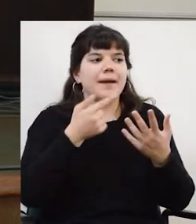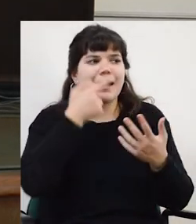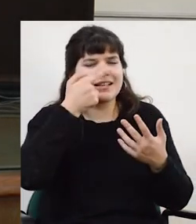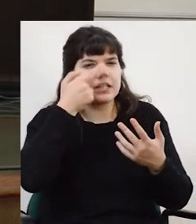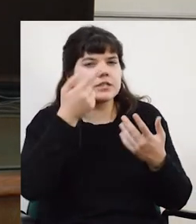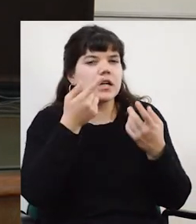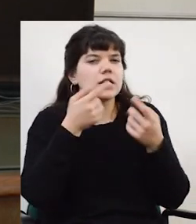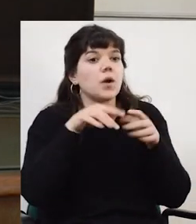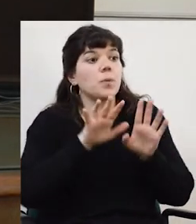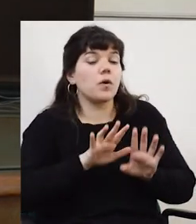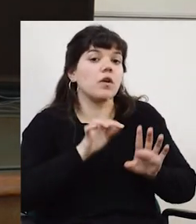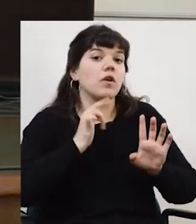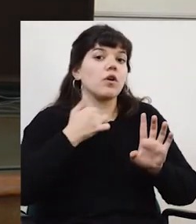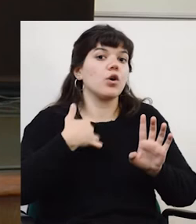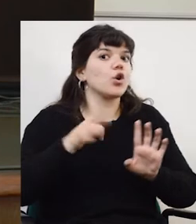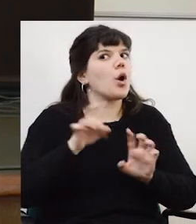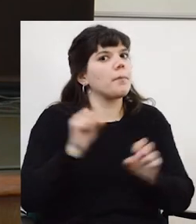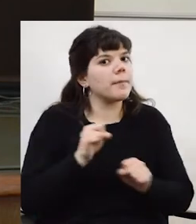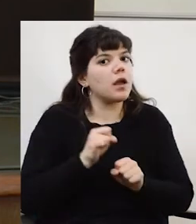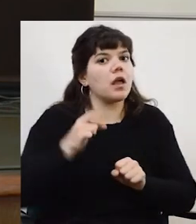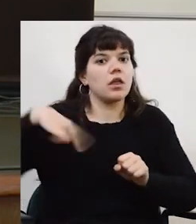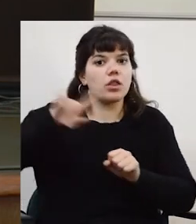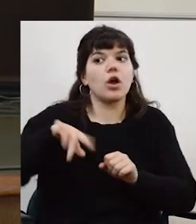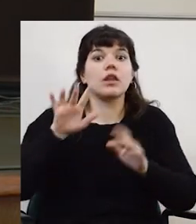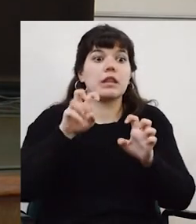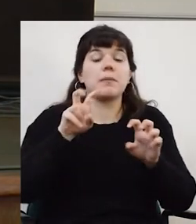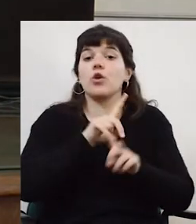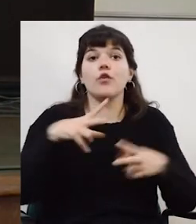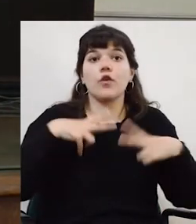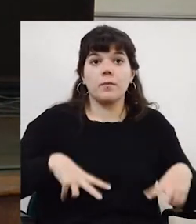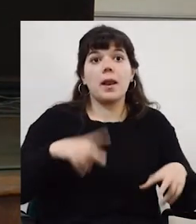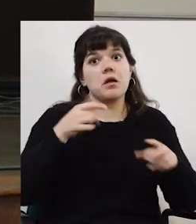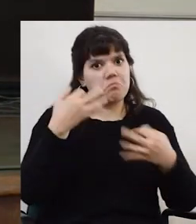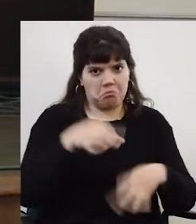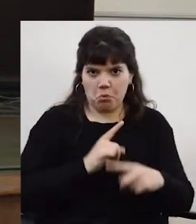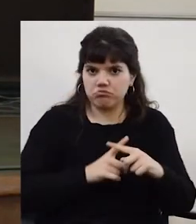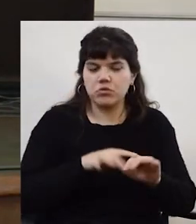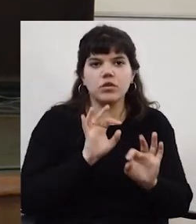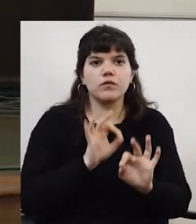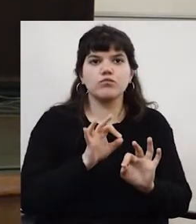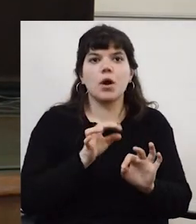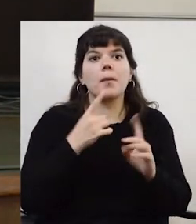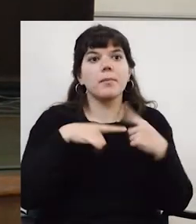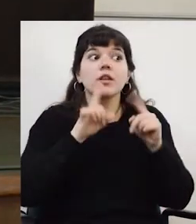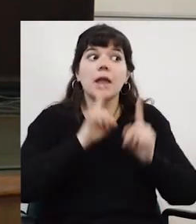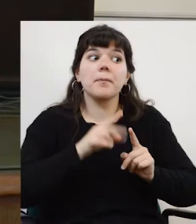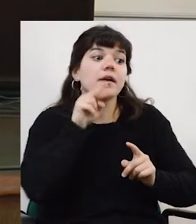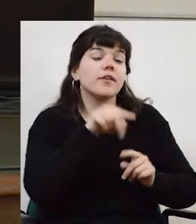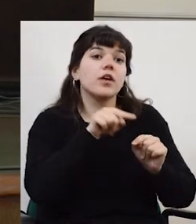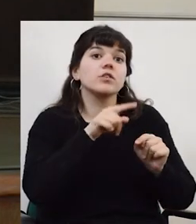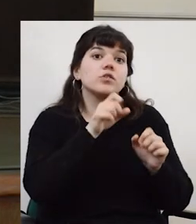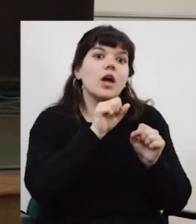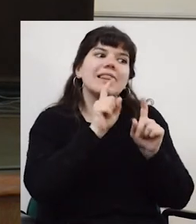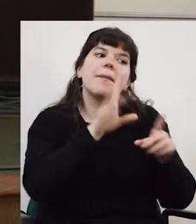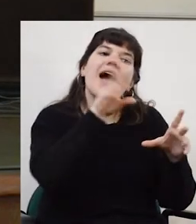en decir bueno, no le tengo miedo a que sean redes informales, buenísimo, y veamos que eso tenga